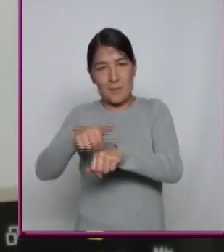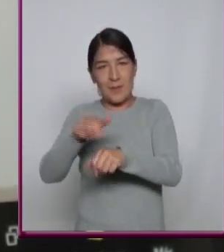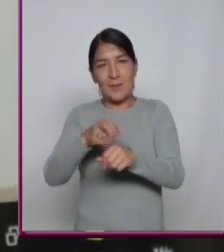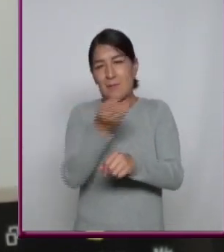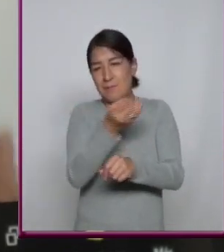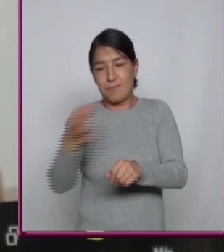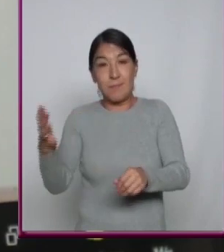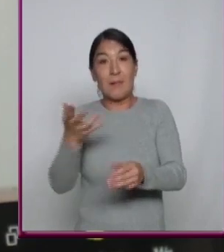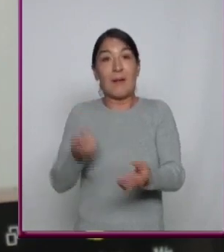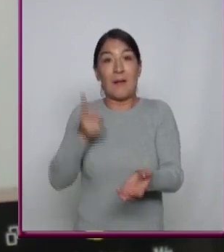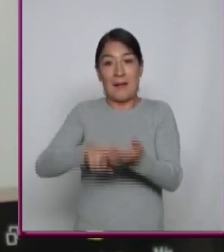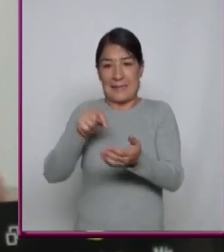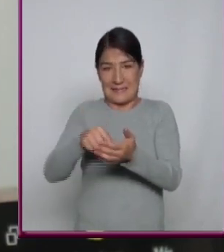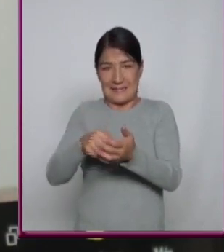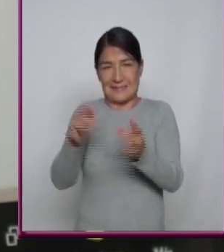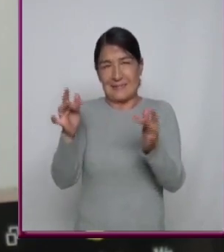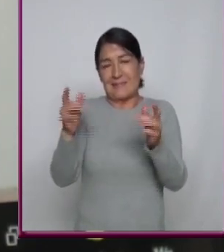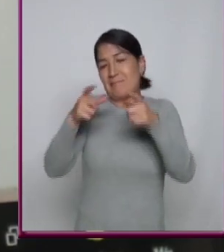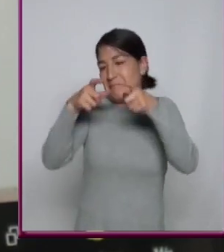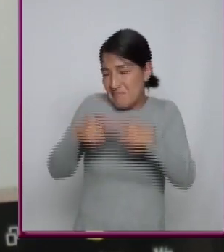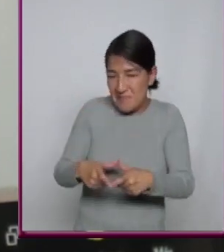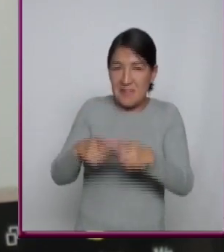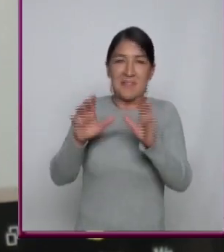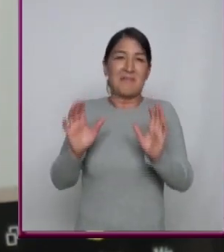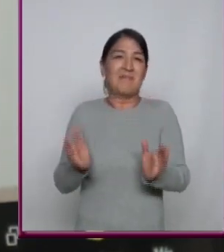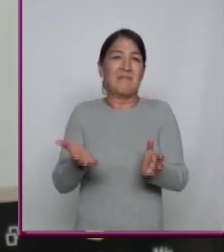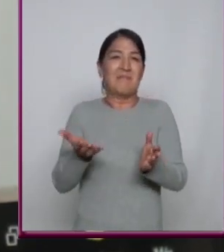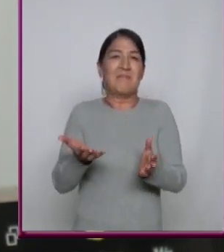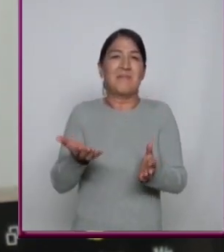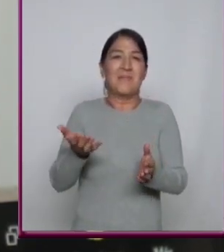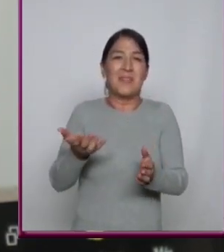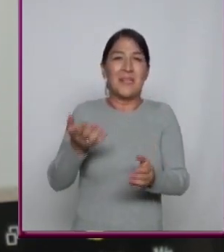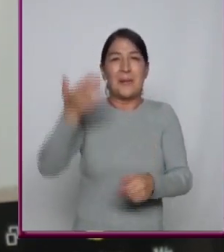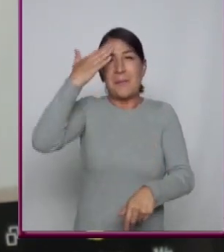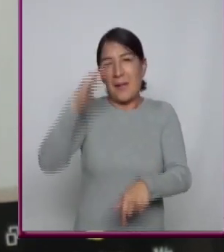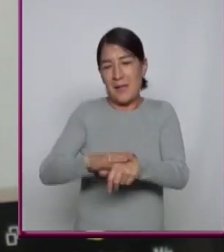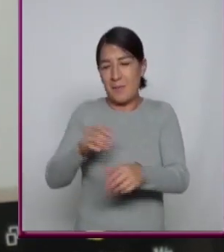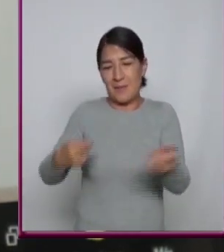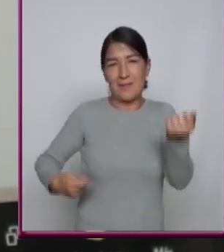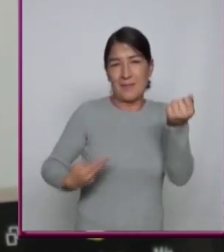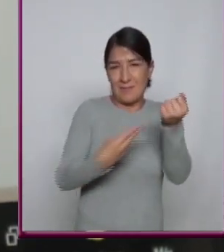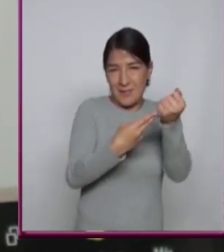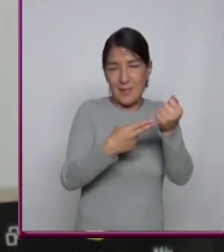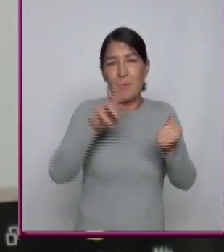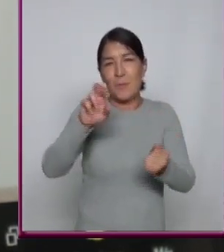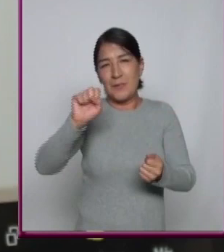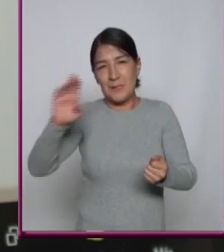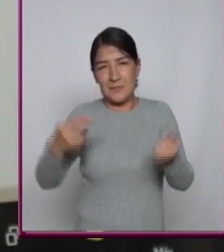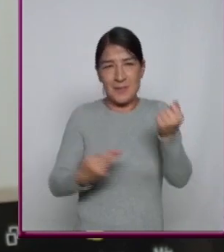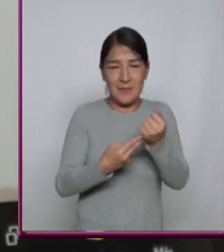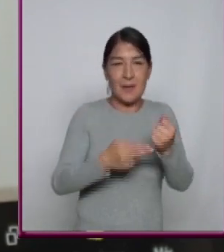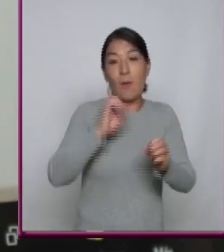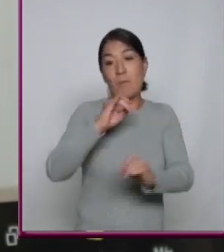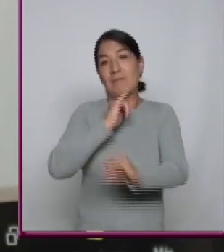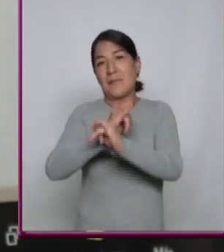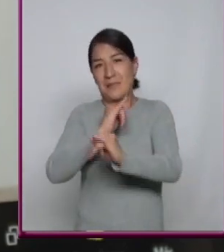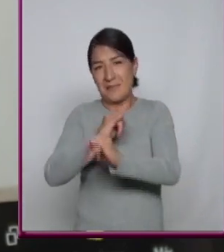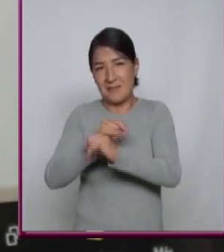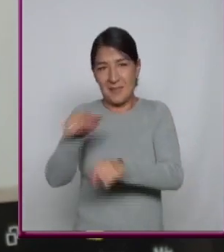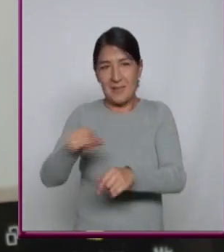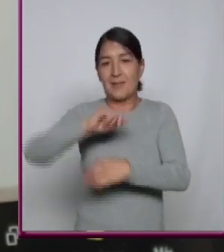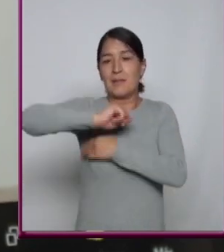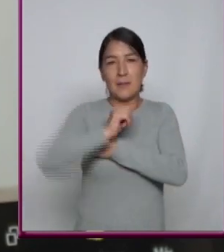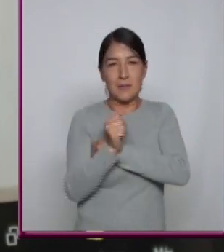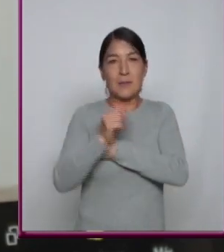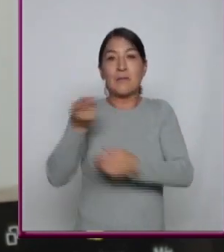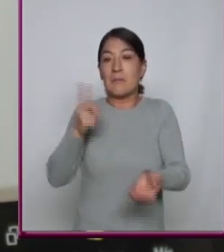el dispositivo En un disco duro En una memoria USB O que vienen De internet Y están guardados De